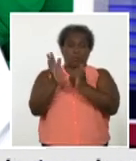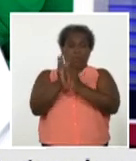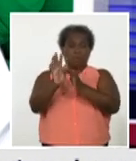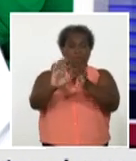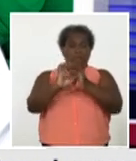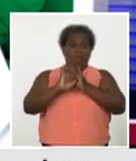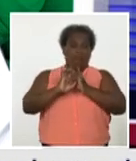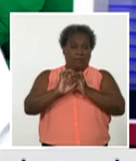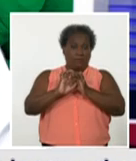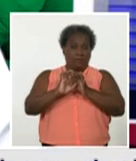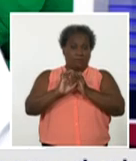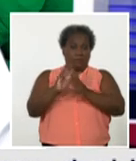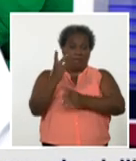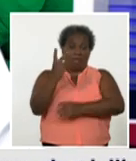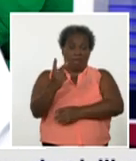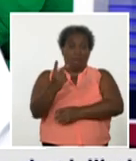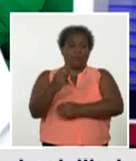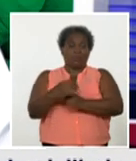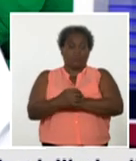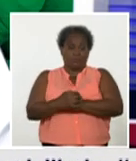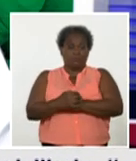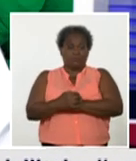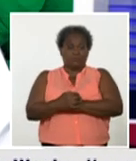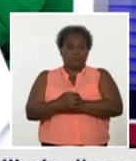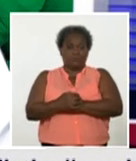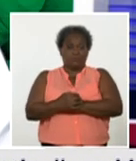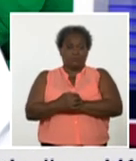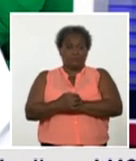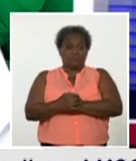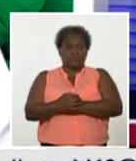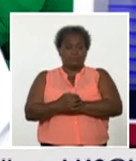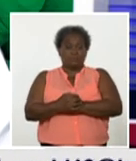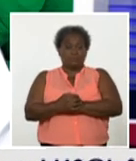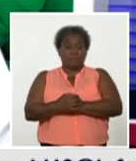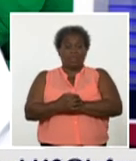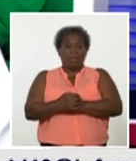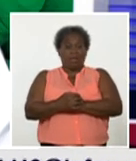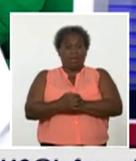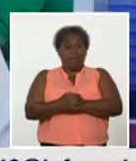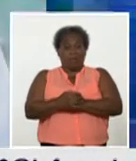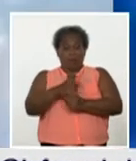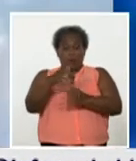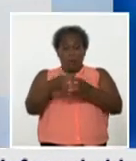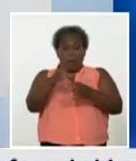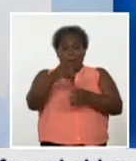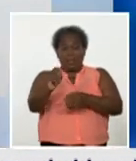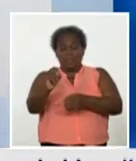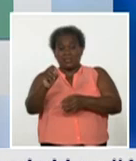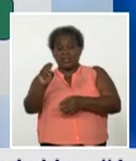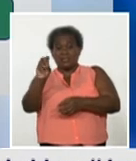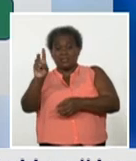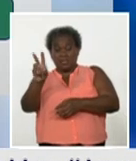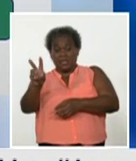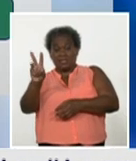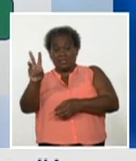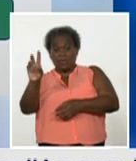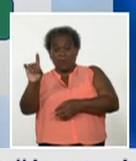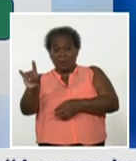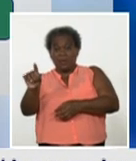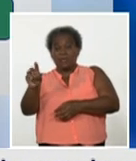con la COVID-19. De 20 a 39 años de edad, 338 pacientes ayer,